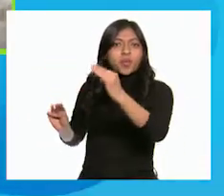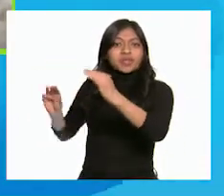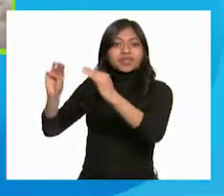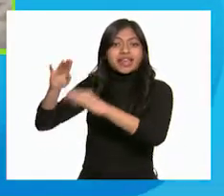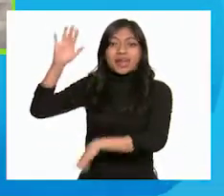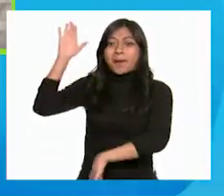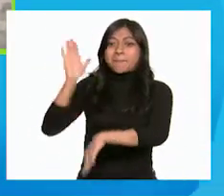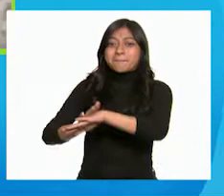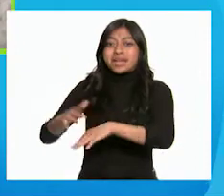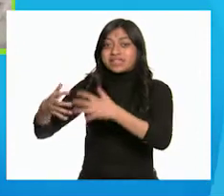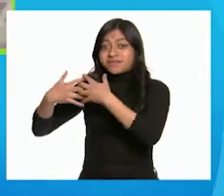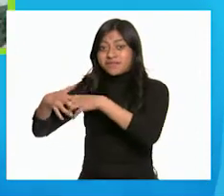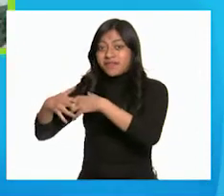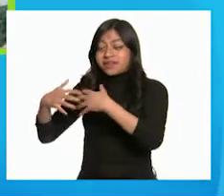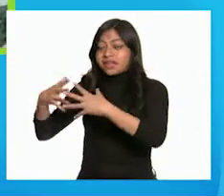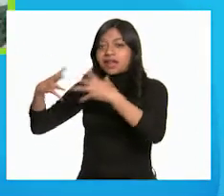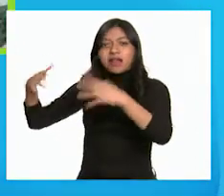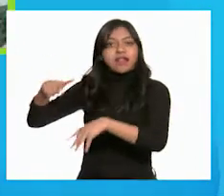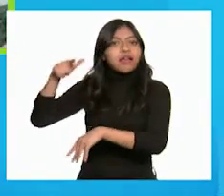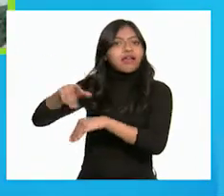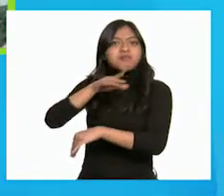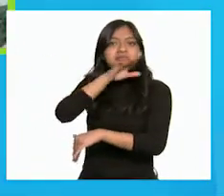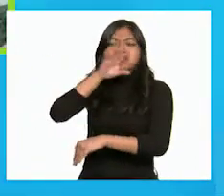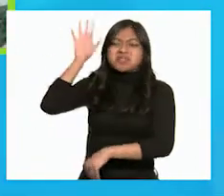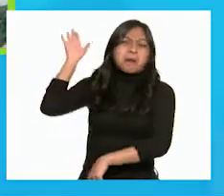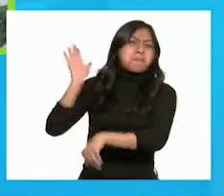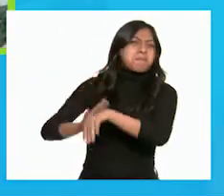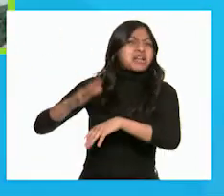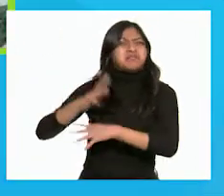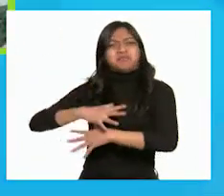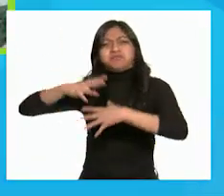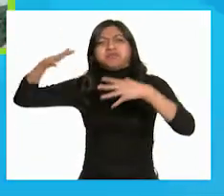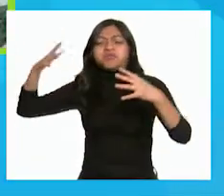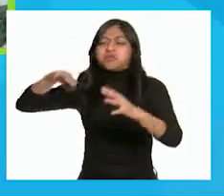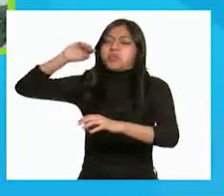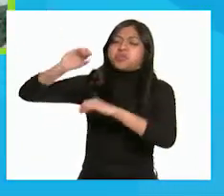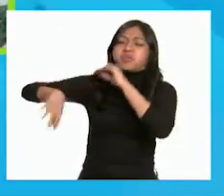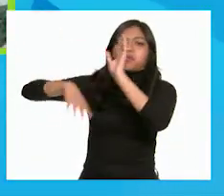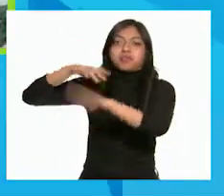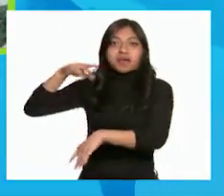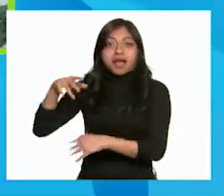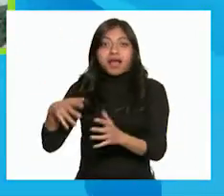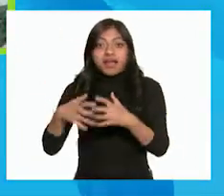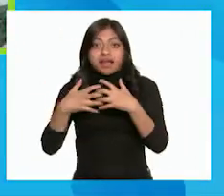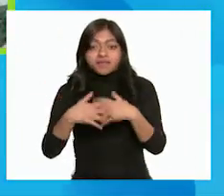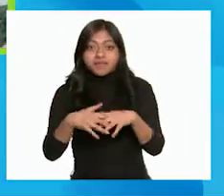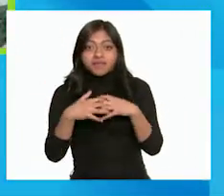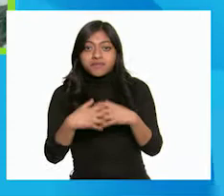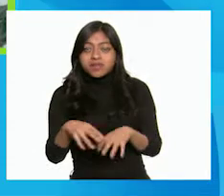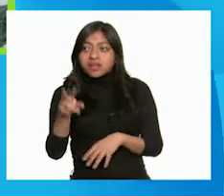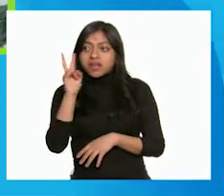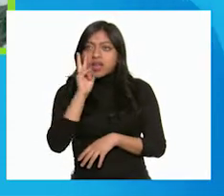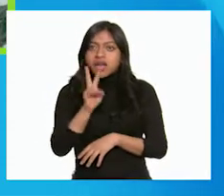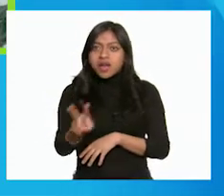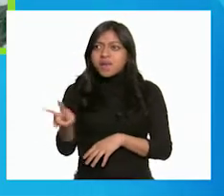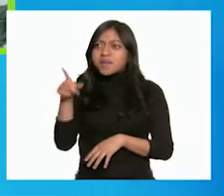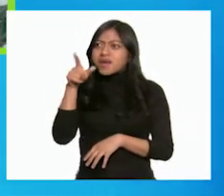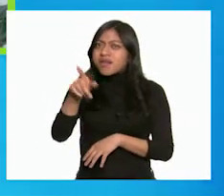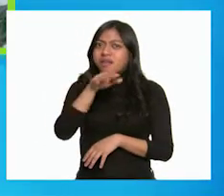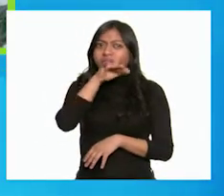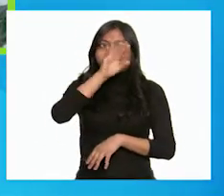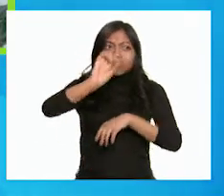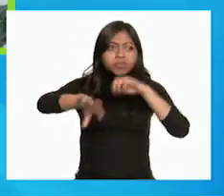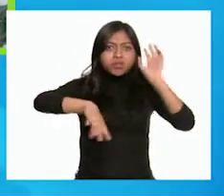fábrica. Cuando la fábrica se dio cuenta de tantas cosas que había en